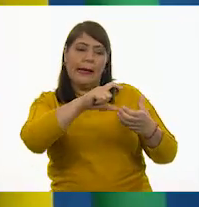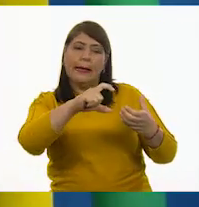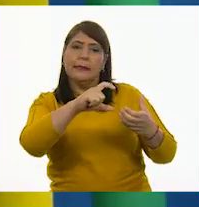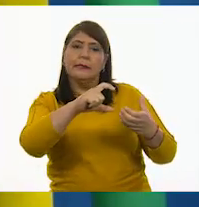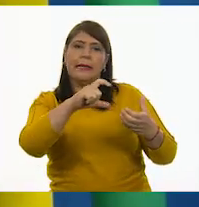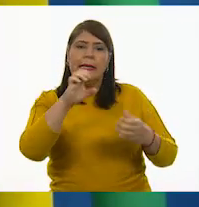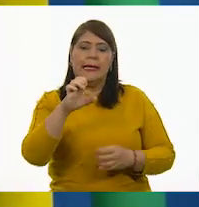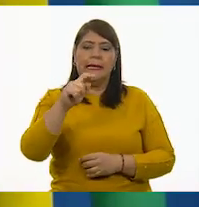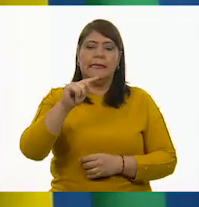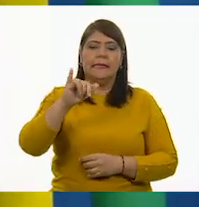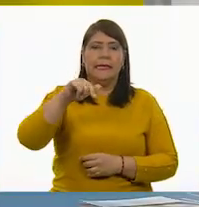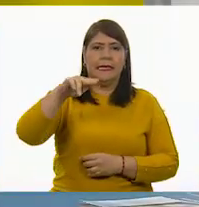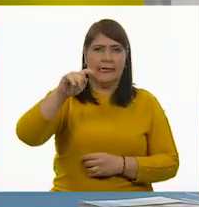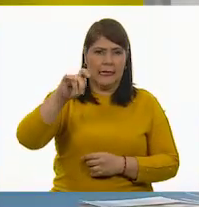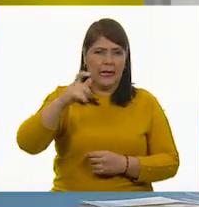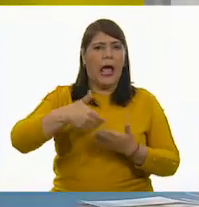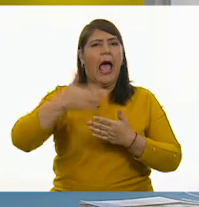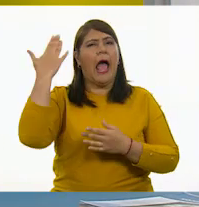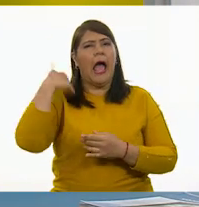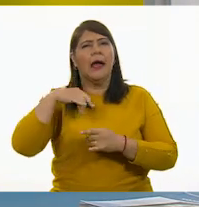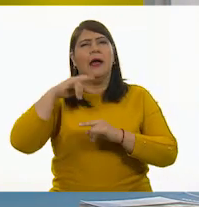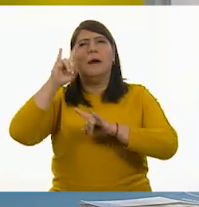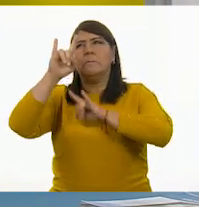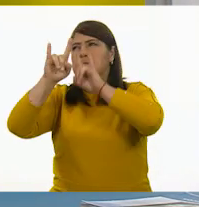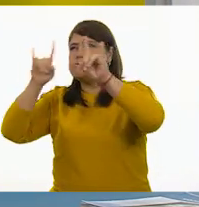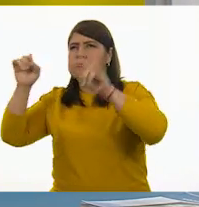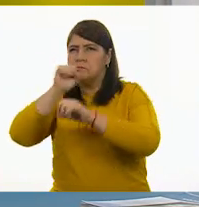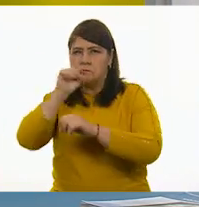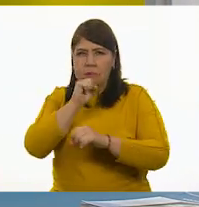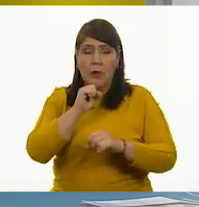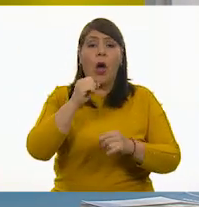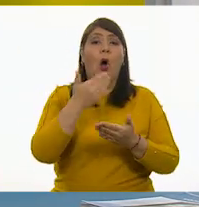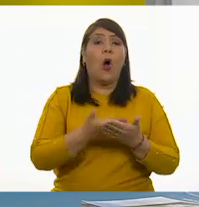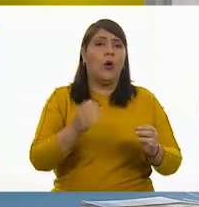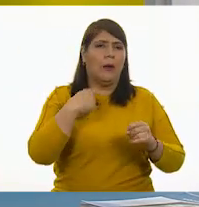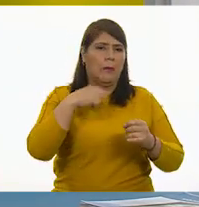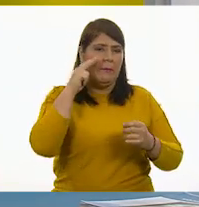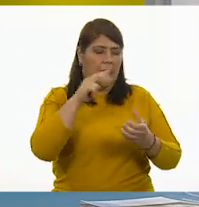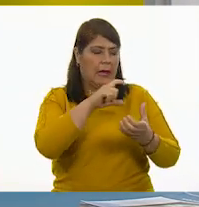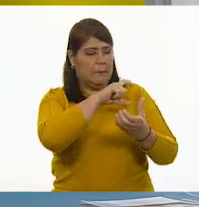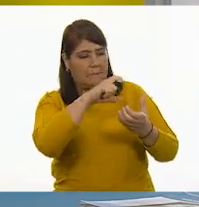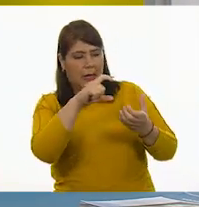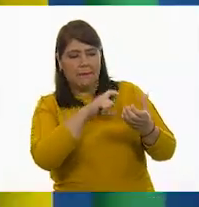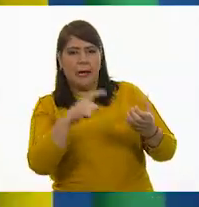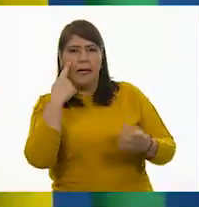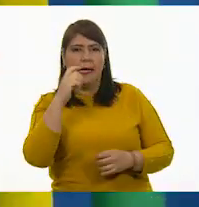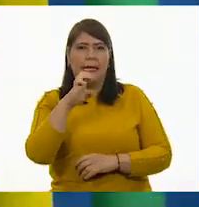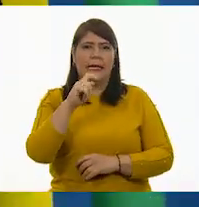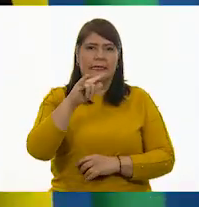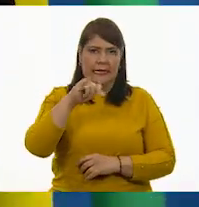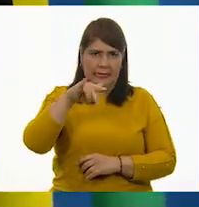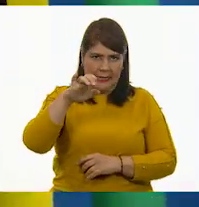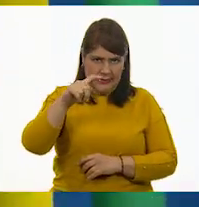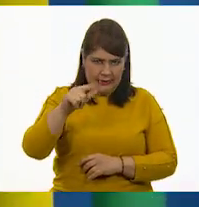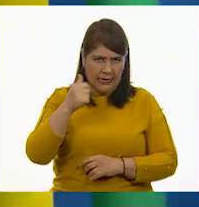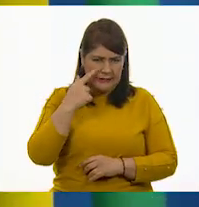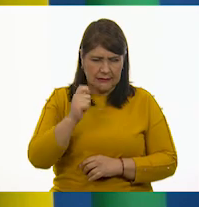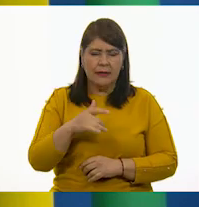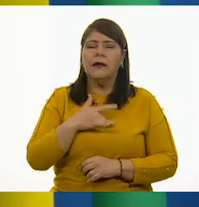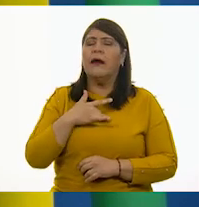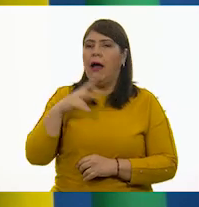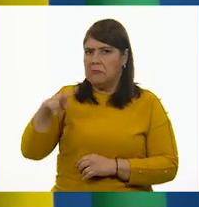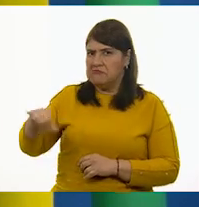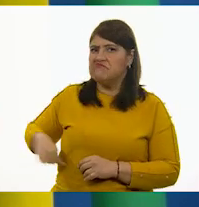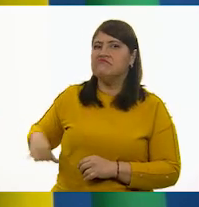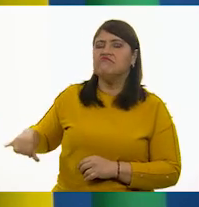La clase pasada fue en anuncios, hoy lo vamos a ver en etiquetas. ¿Qué te parece? Me parece interesante, maestro. Ya directamente con el